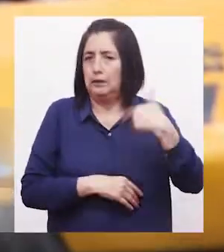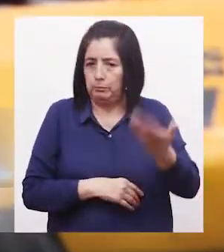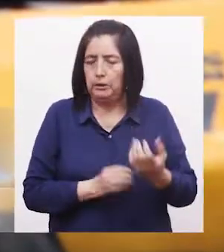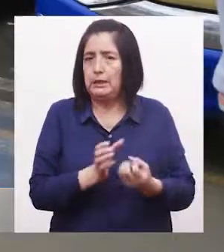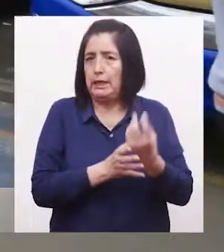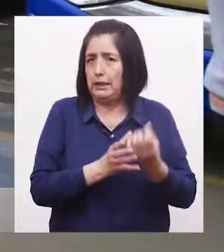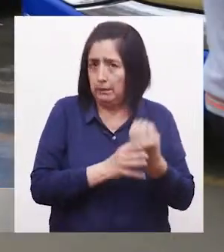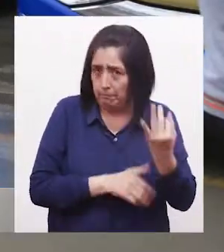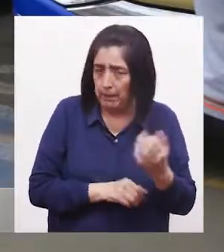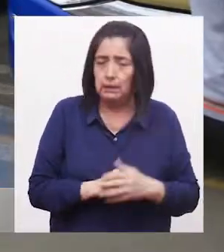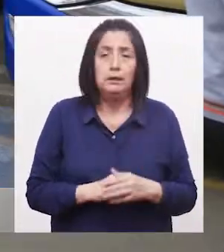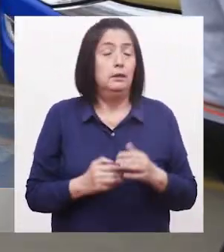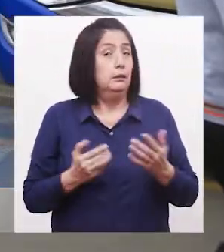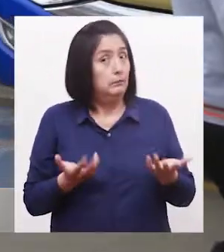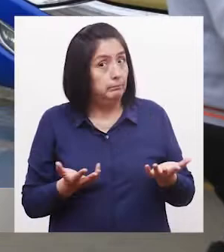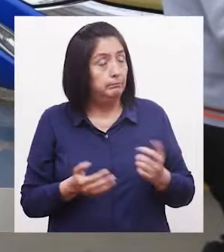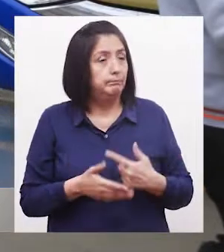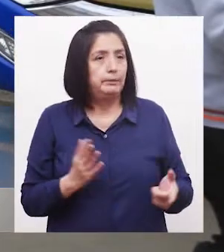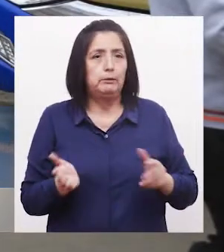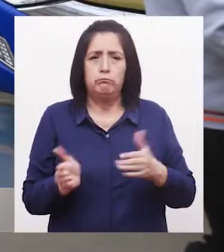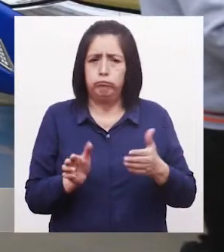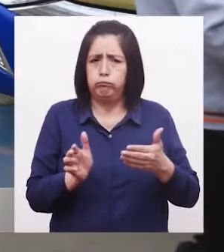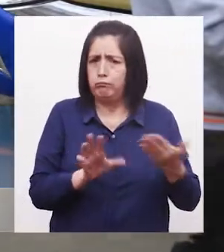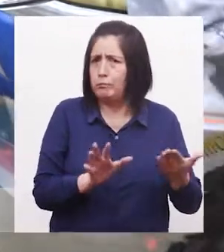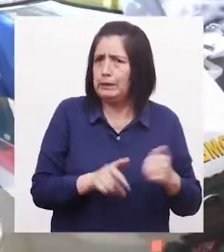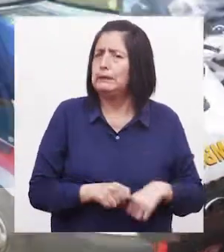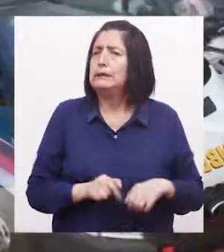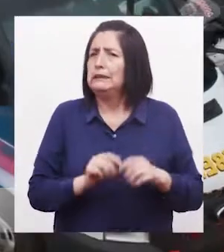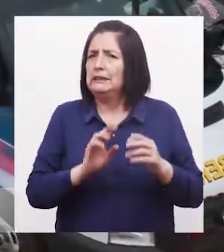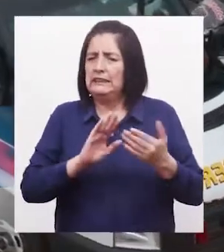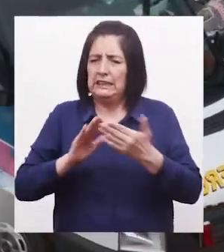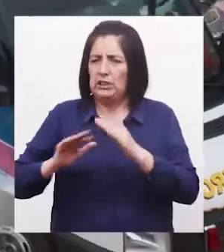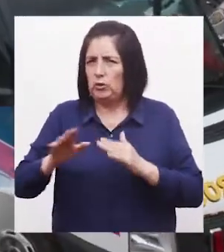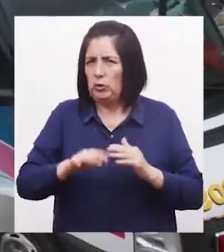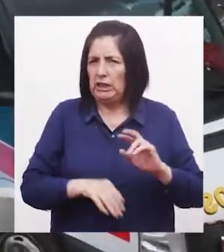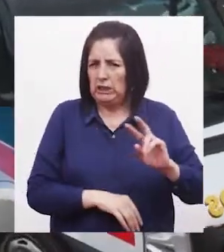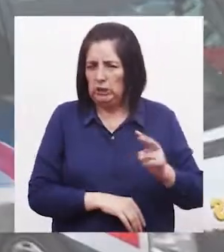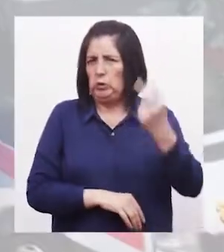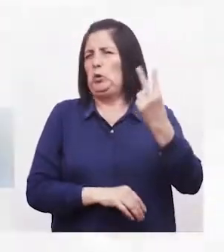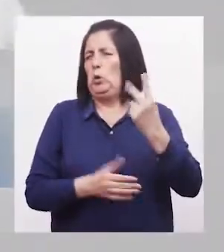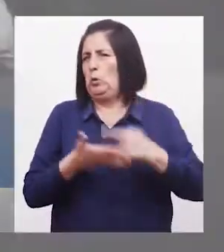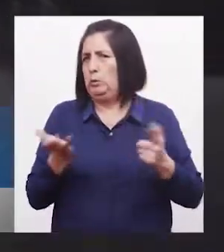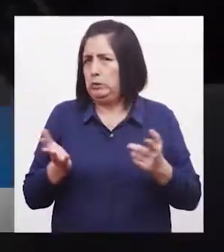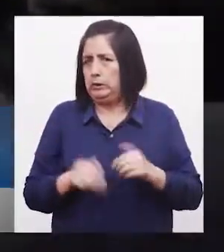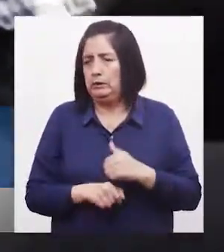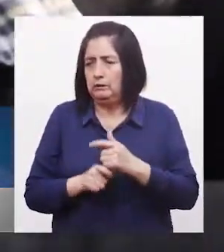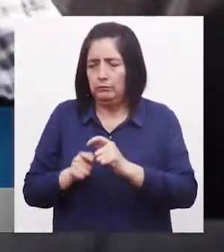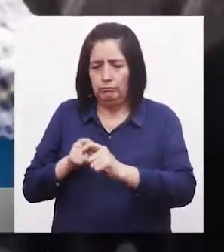de Arequipa Sin embargo, la mortalidad en las áreas rurales Es el doble que en las urbanas